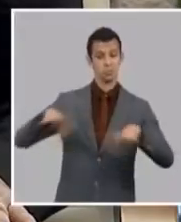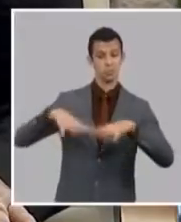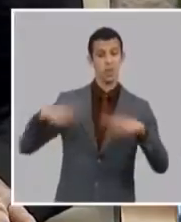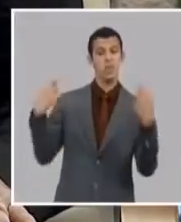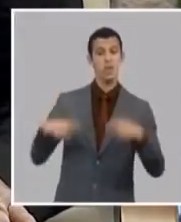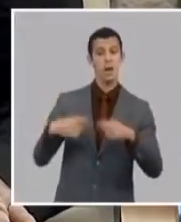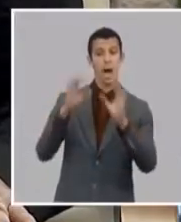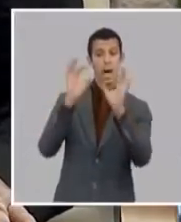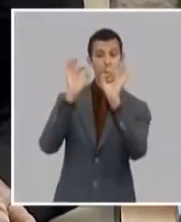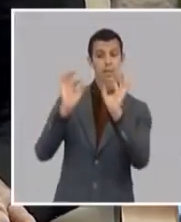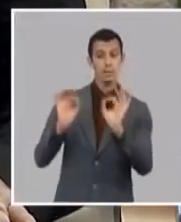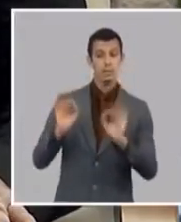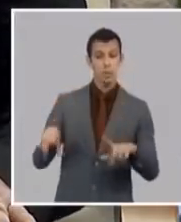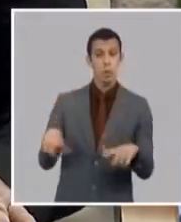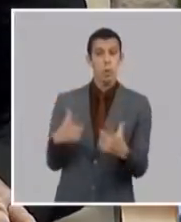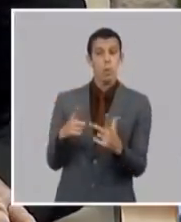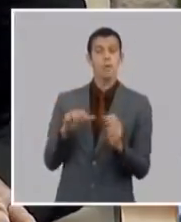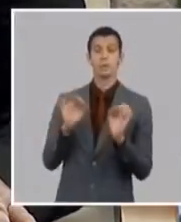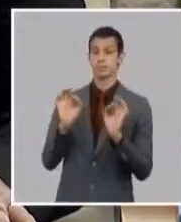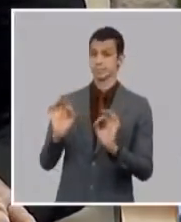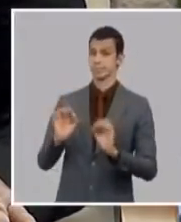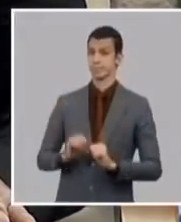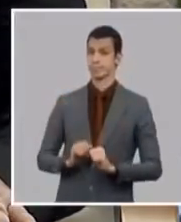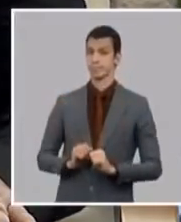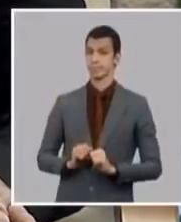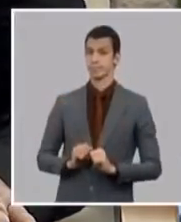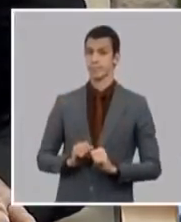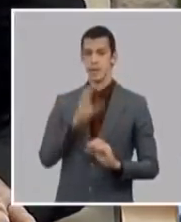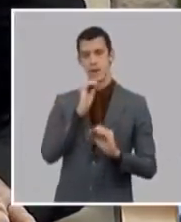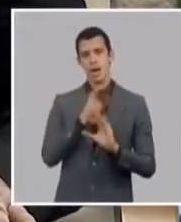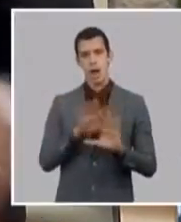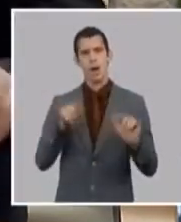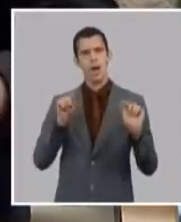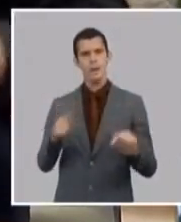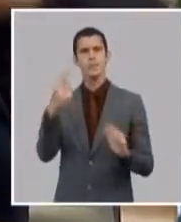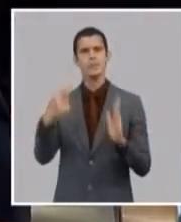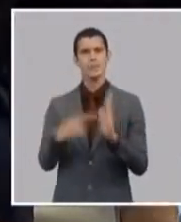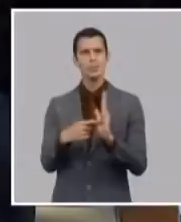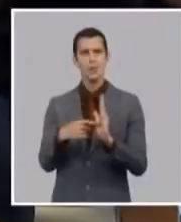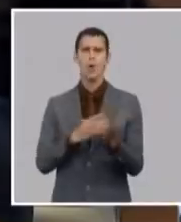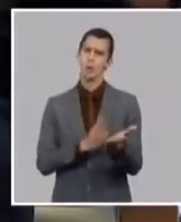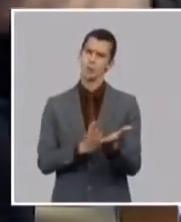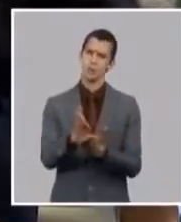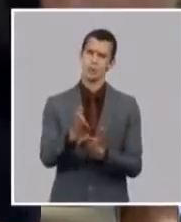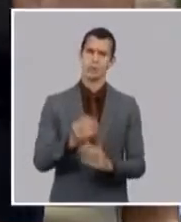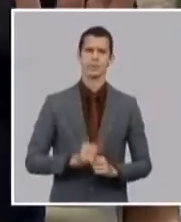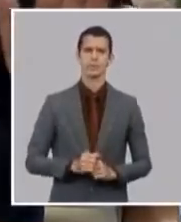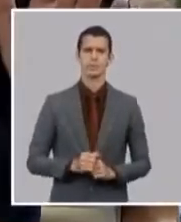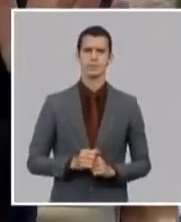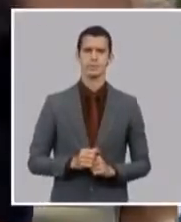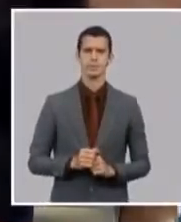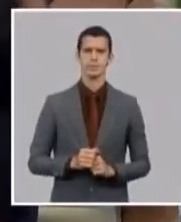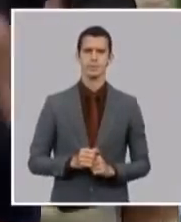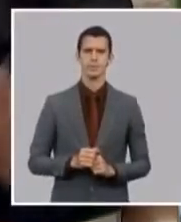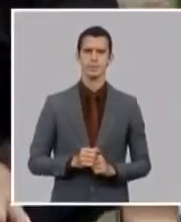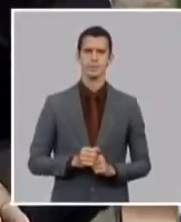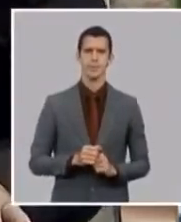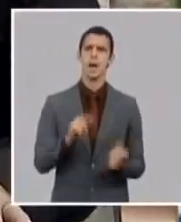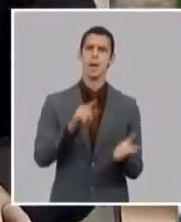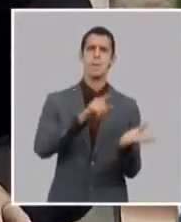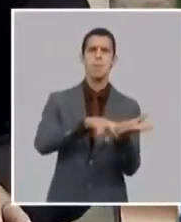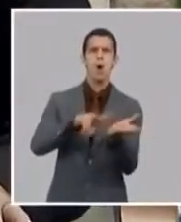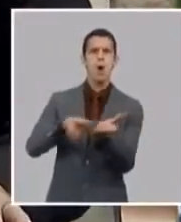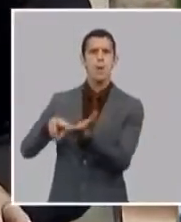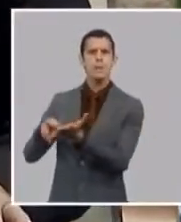ahora existen esos flujos hoy en la realidad se mantienen de personas que van por otra provincia y se quedan a la otra